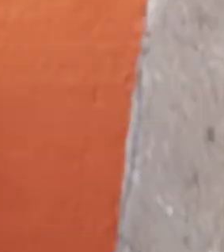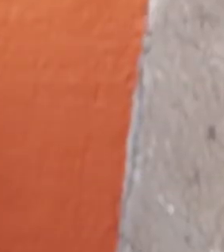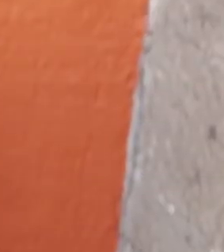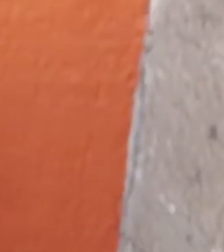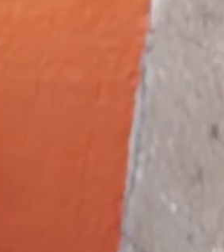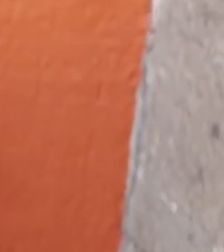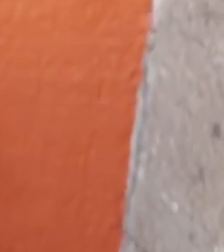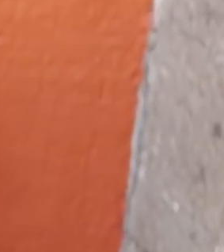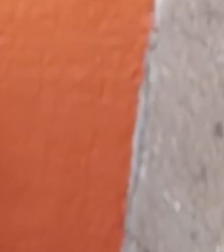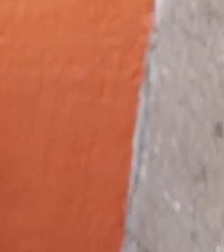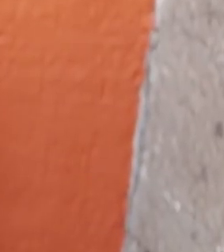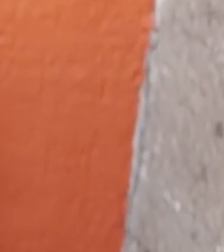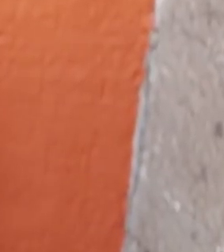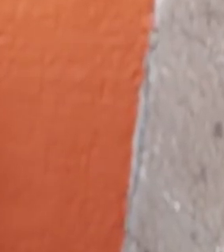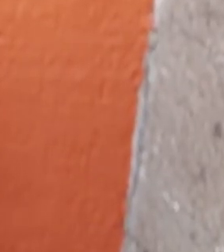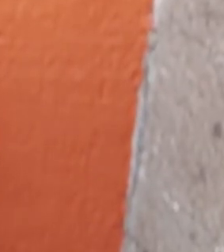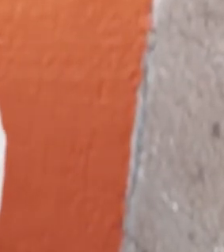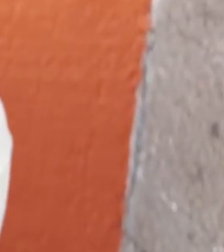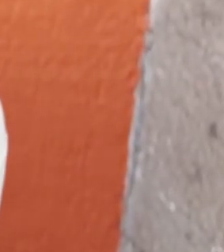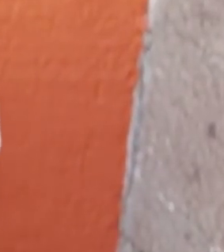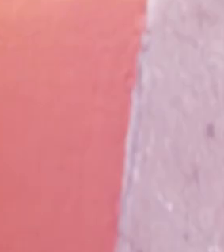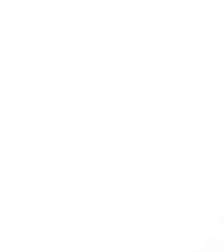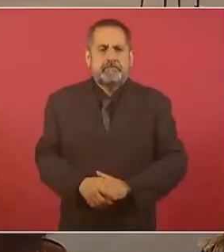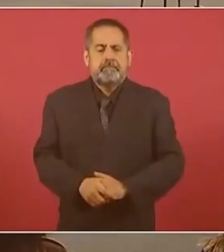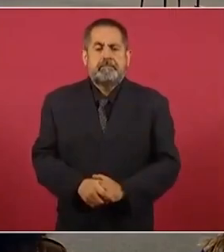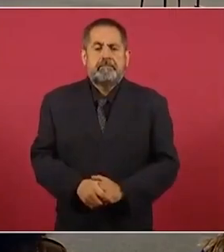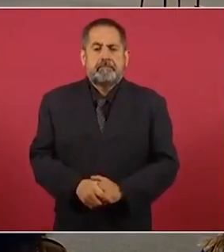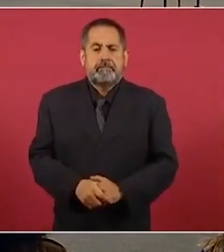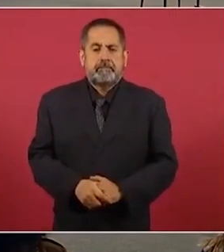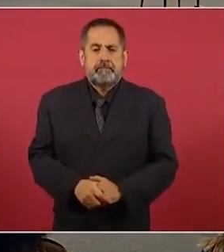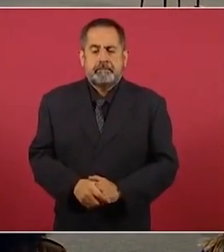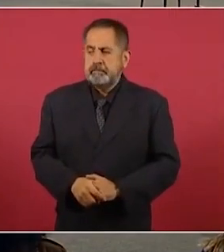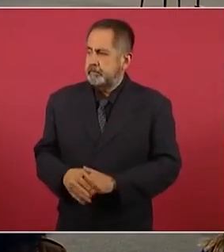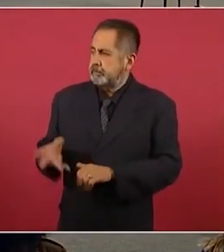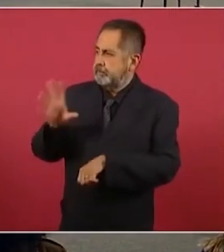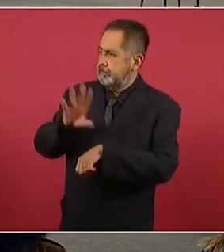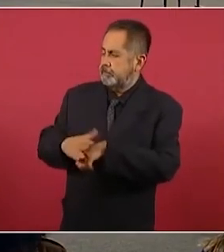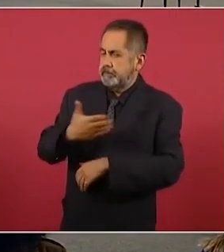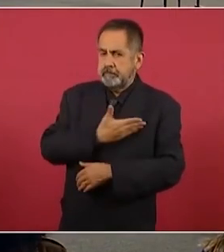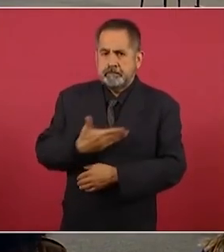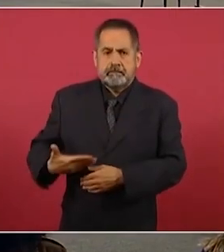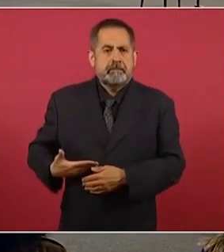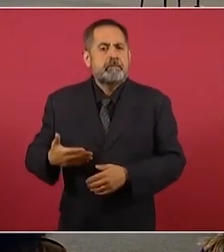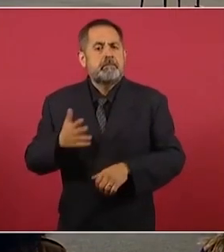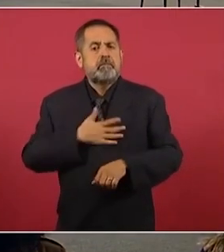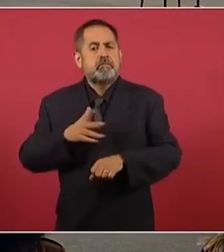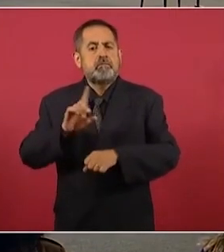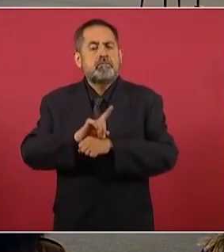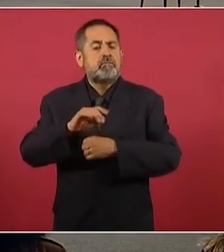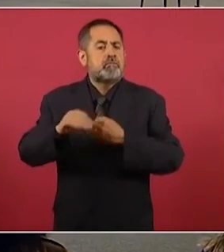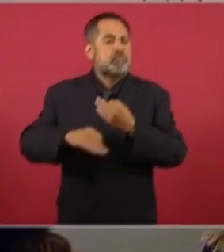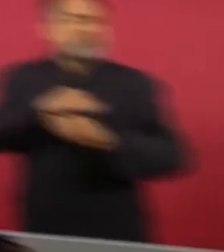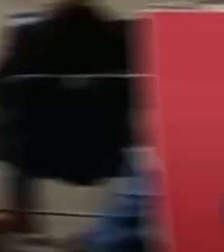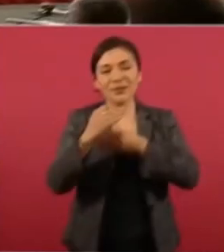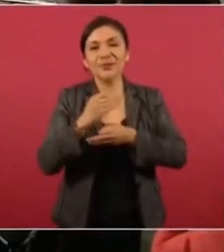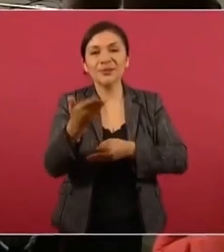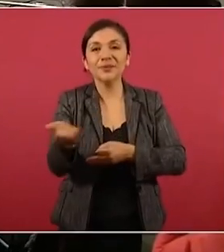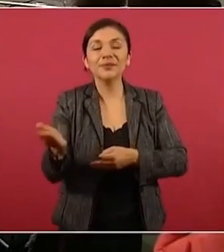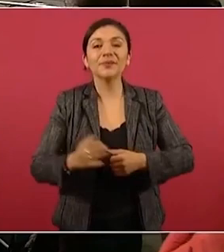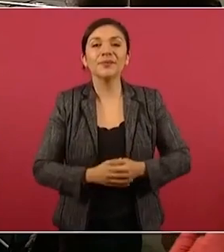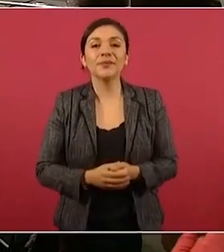Hola amigos, soy Elizabeth García Vilchis. Con su permiso señor presidente, buenos días a todas y a todos.